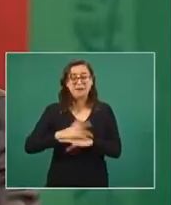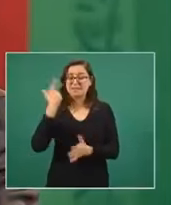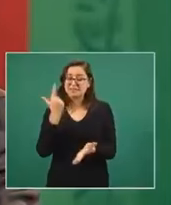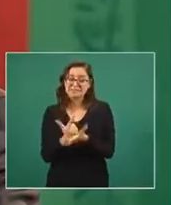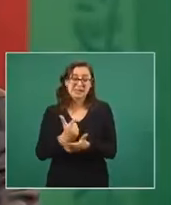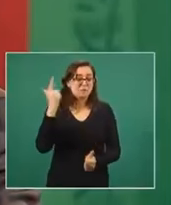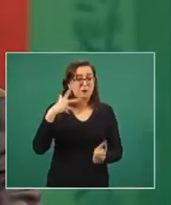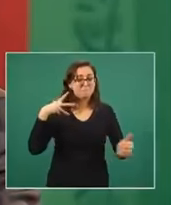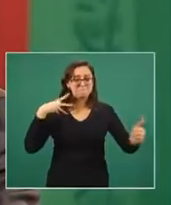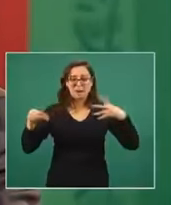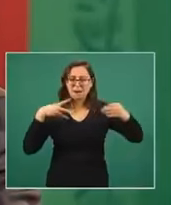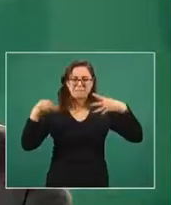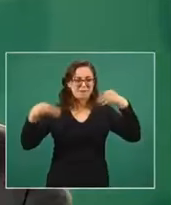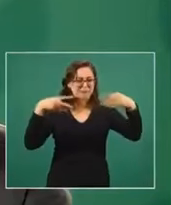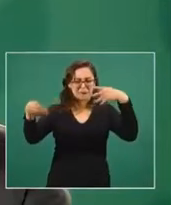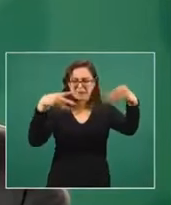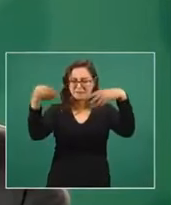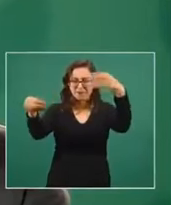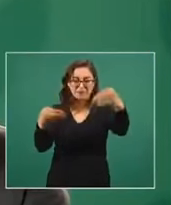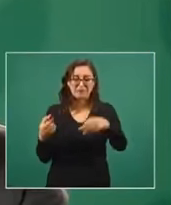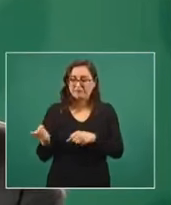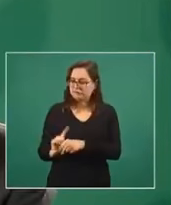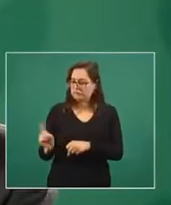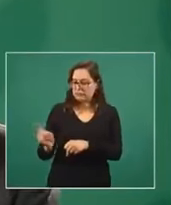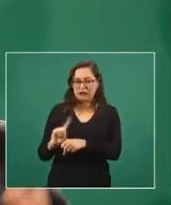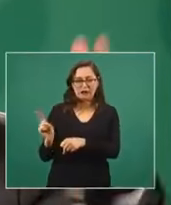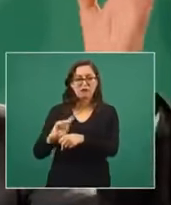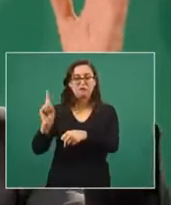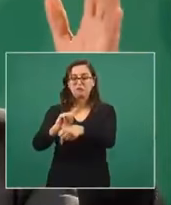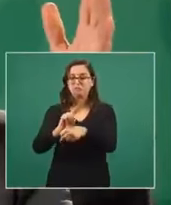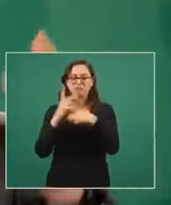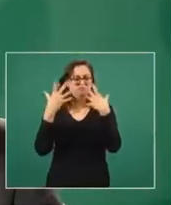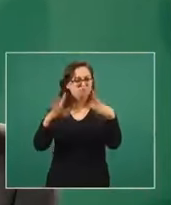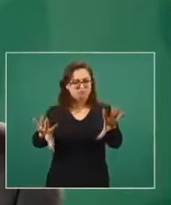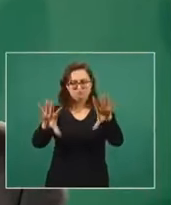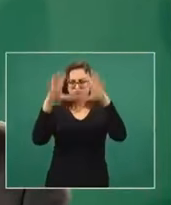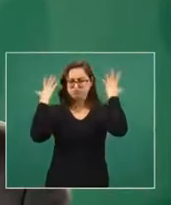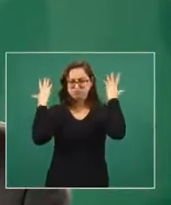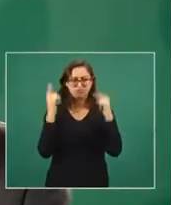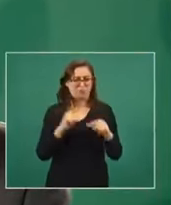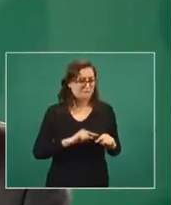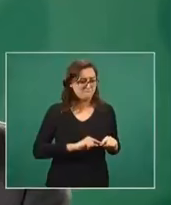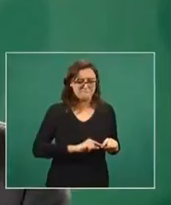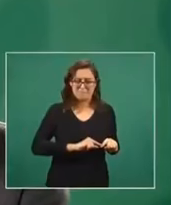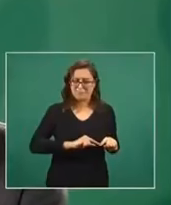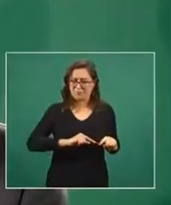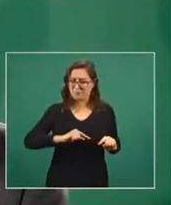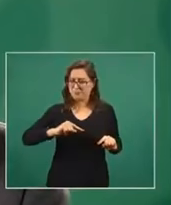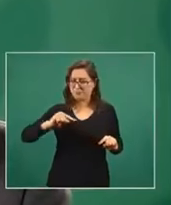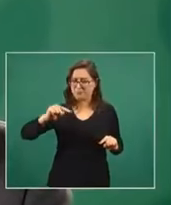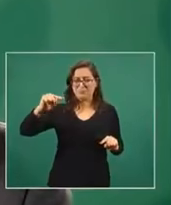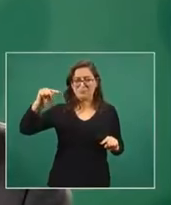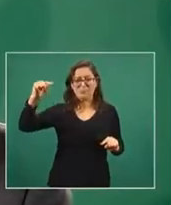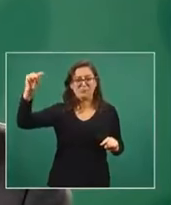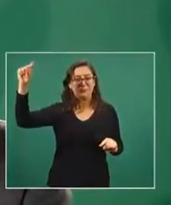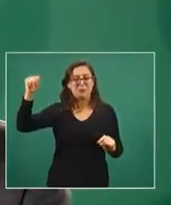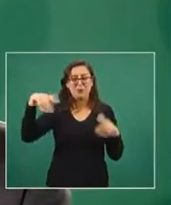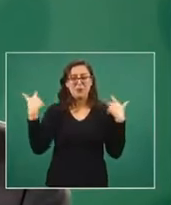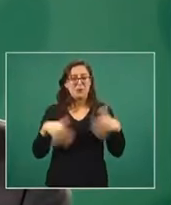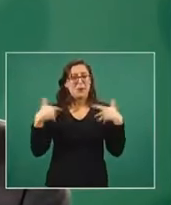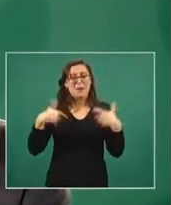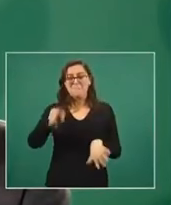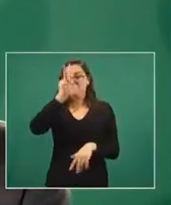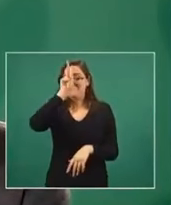de casos por millón de habitante por día, es decir, la velocidad de ascenso de la curva epidémica es la más grande